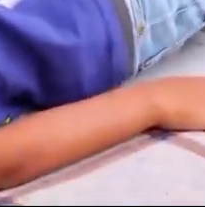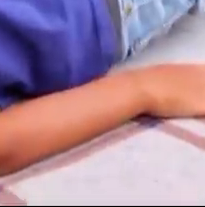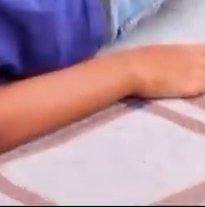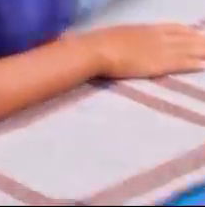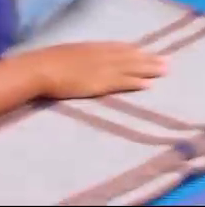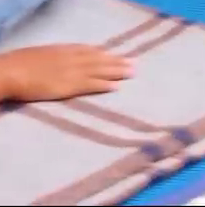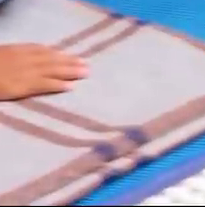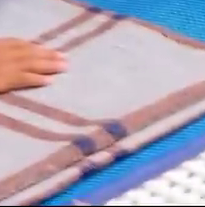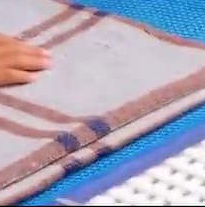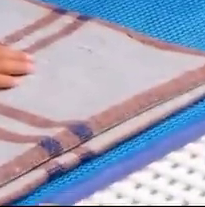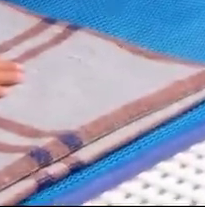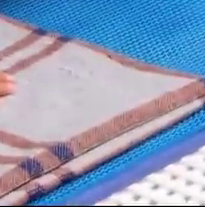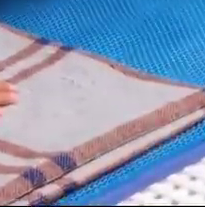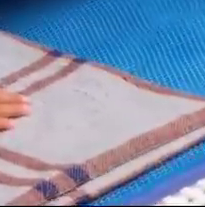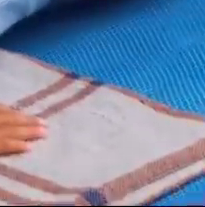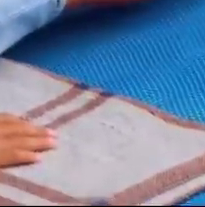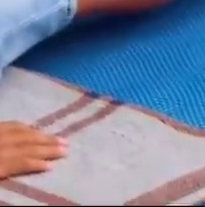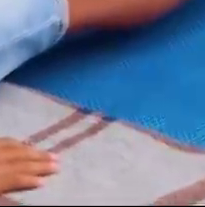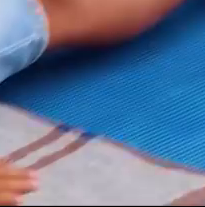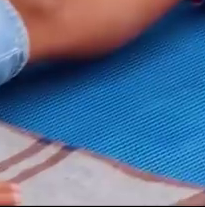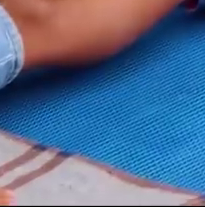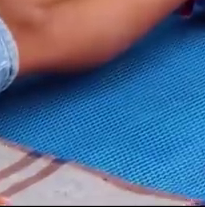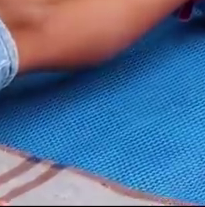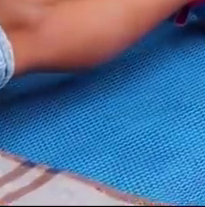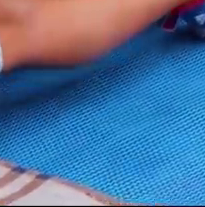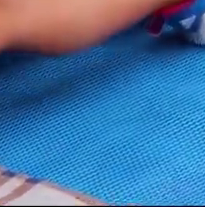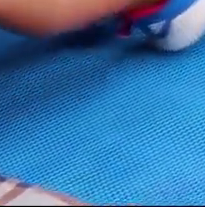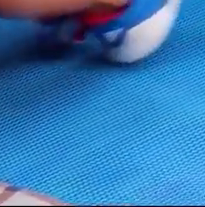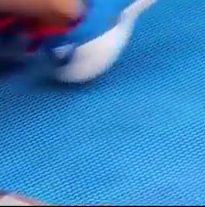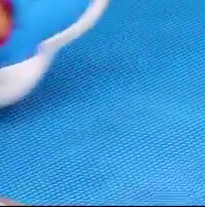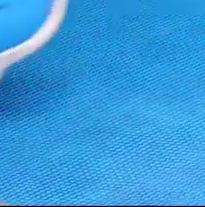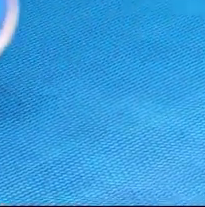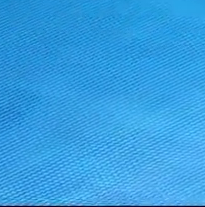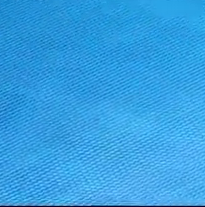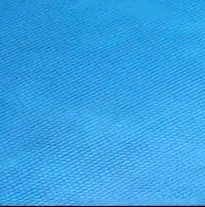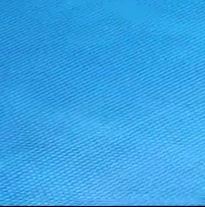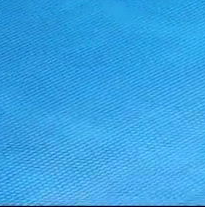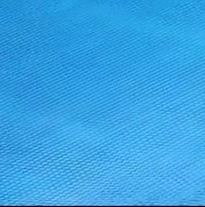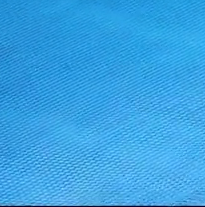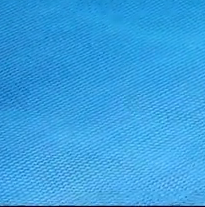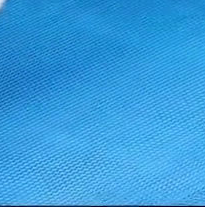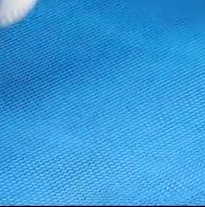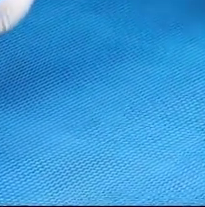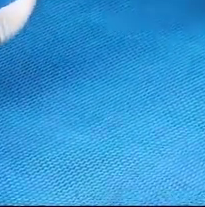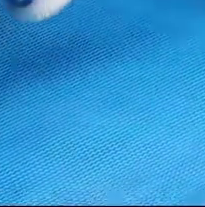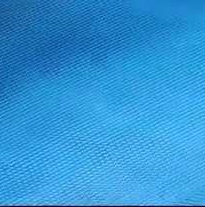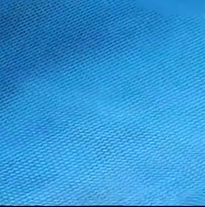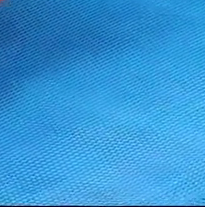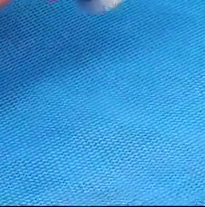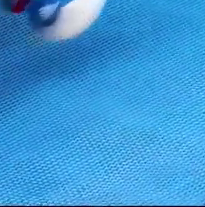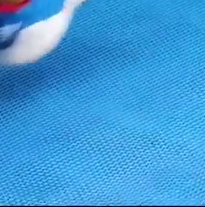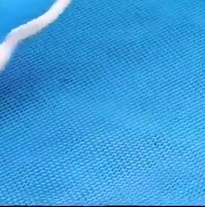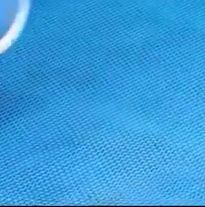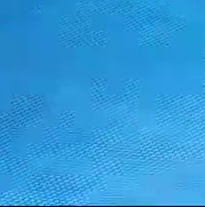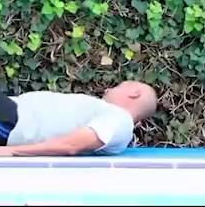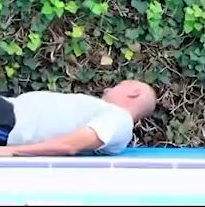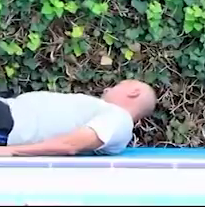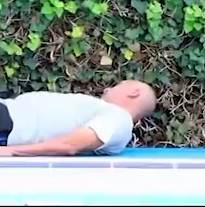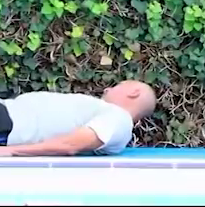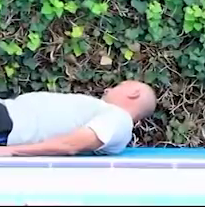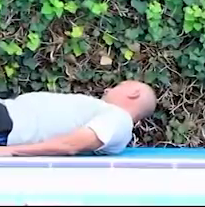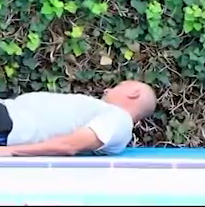y hacemos tres flexiones y extensiones. Una, dos,